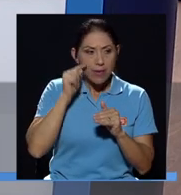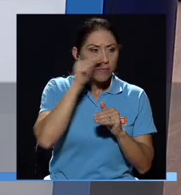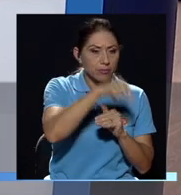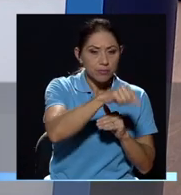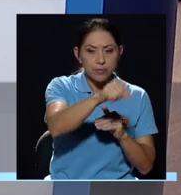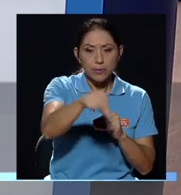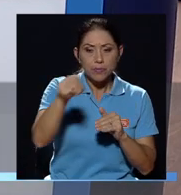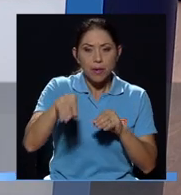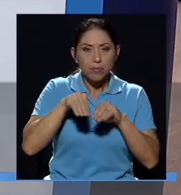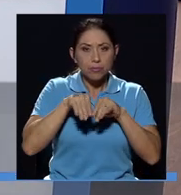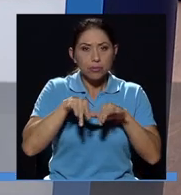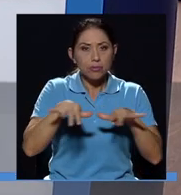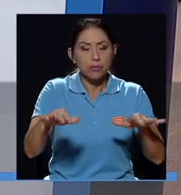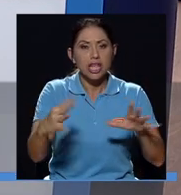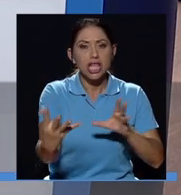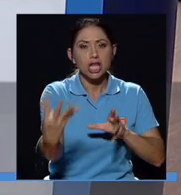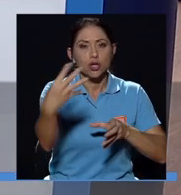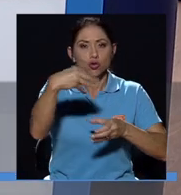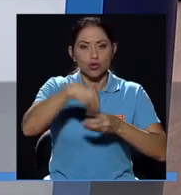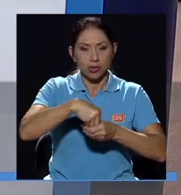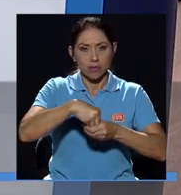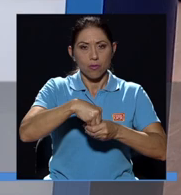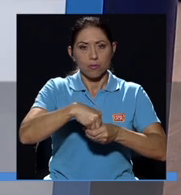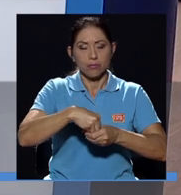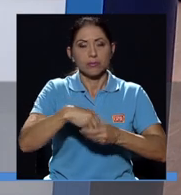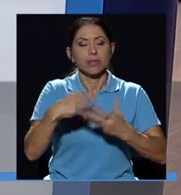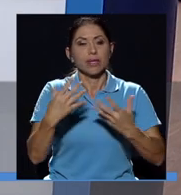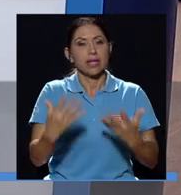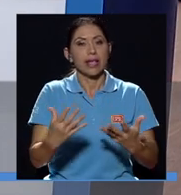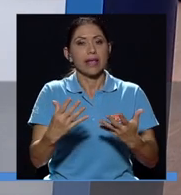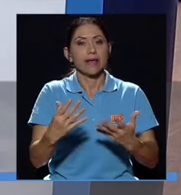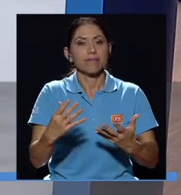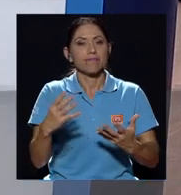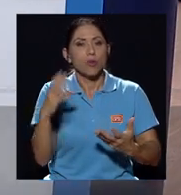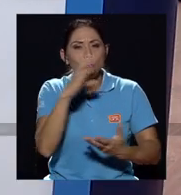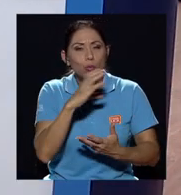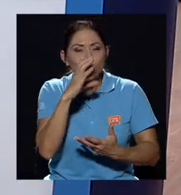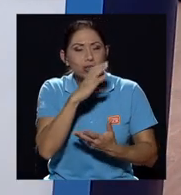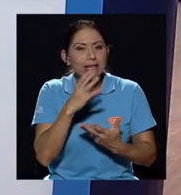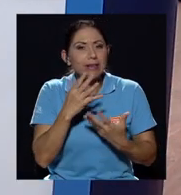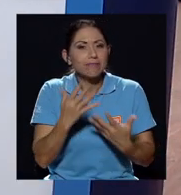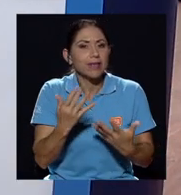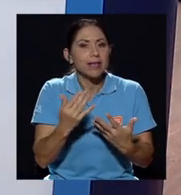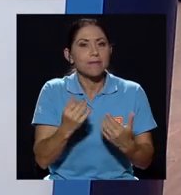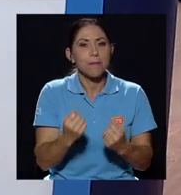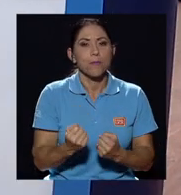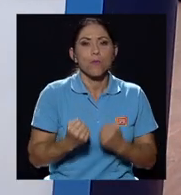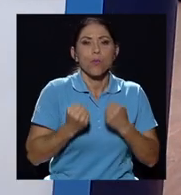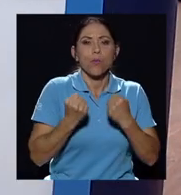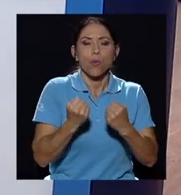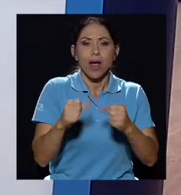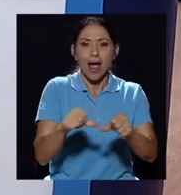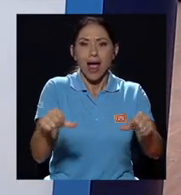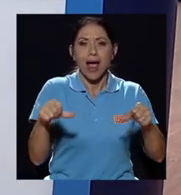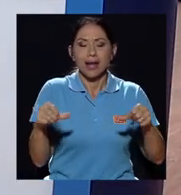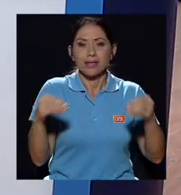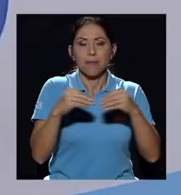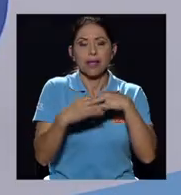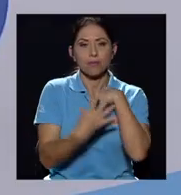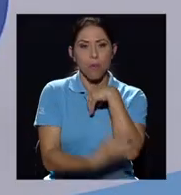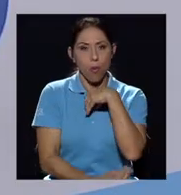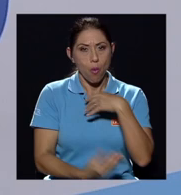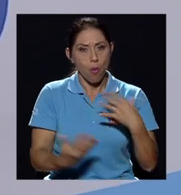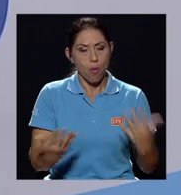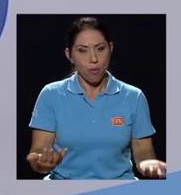inclusivo, es decir, que busque, digamos, fundamentalmente potencializar las áreas más pobres. Y en ese sentido,